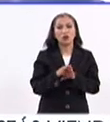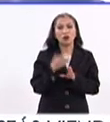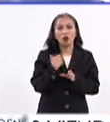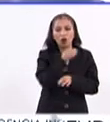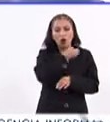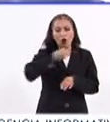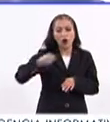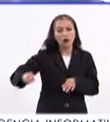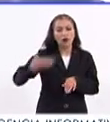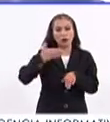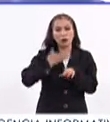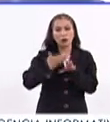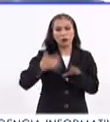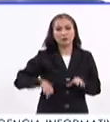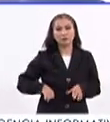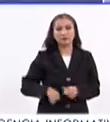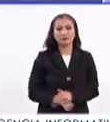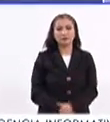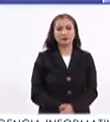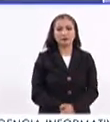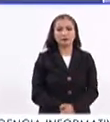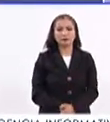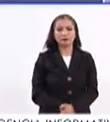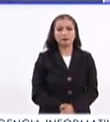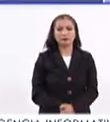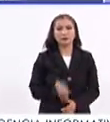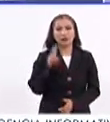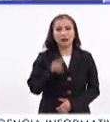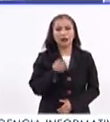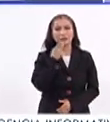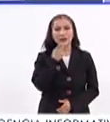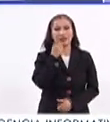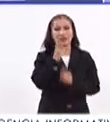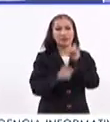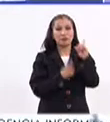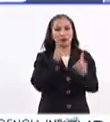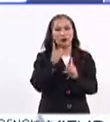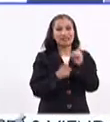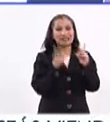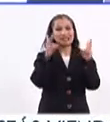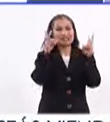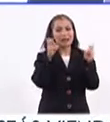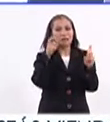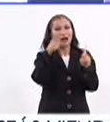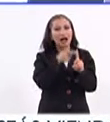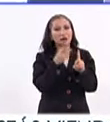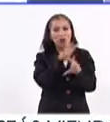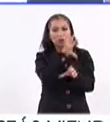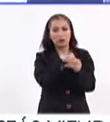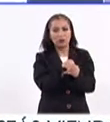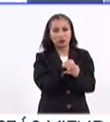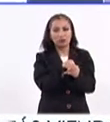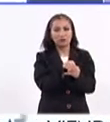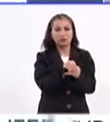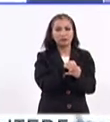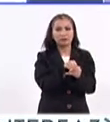disciplina, supongo que muy intensa. Claro, lo cierto es que hablar de deporte es hablar de un tema de manera integral.